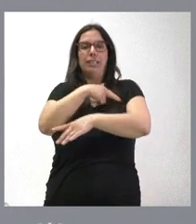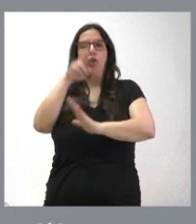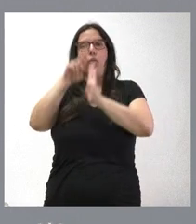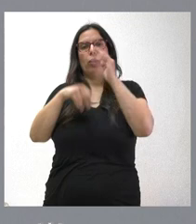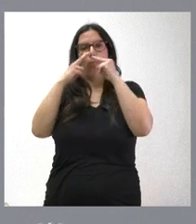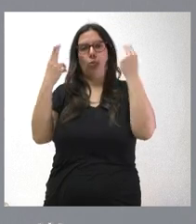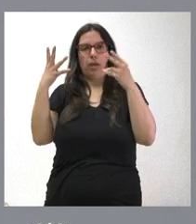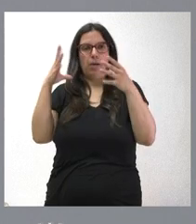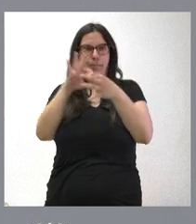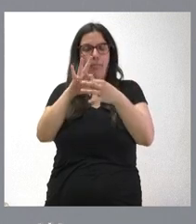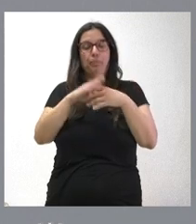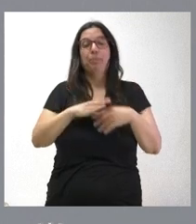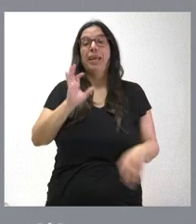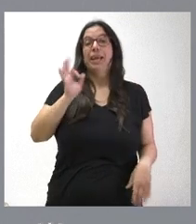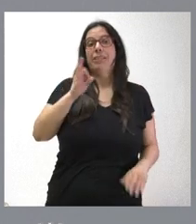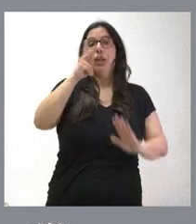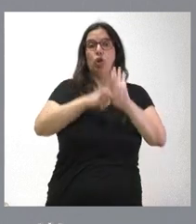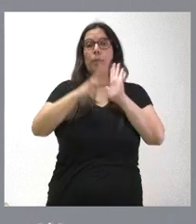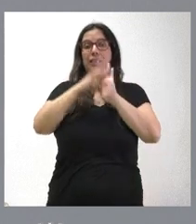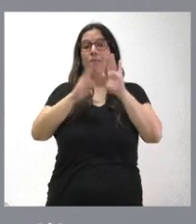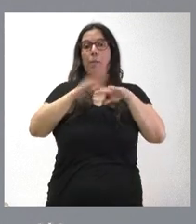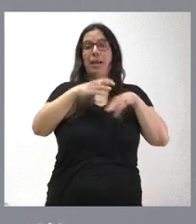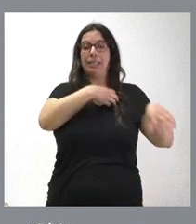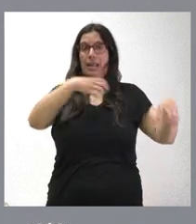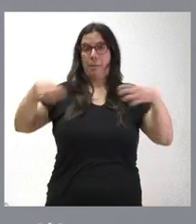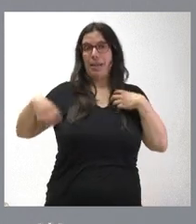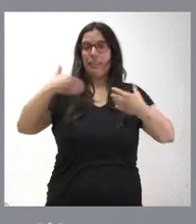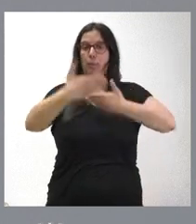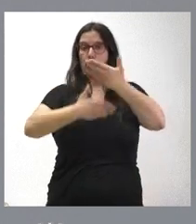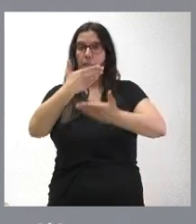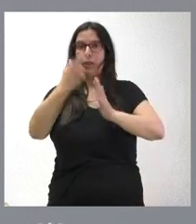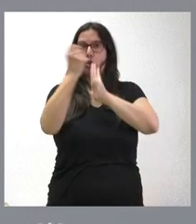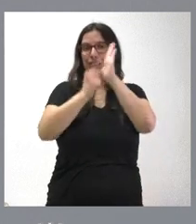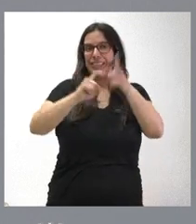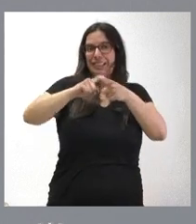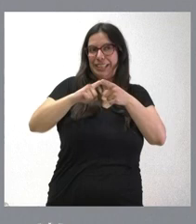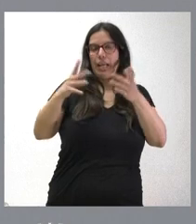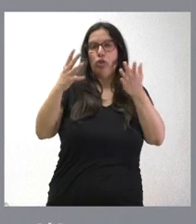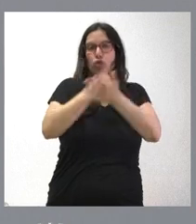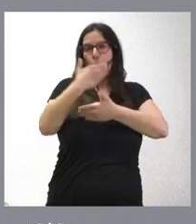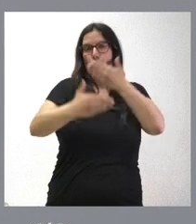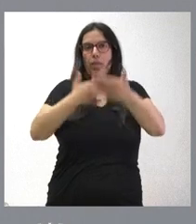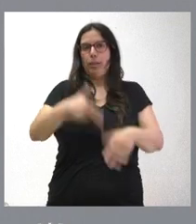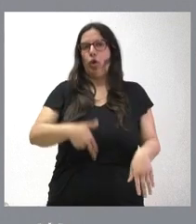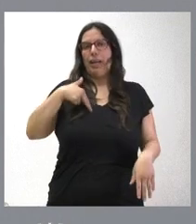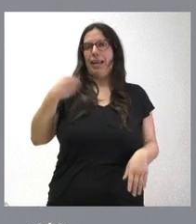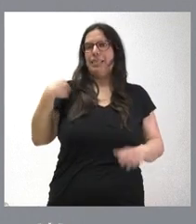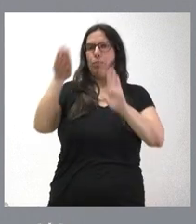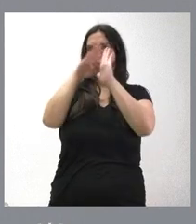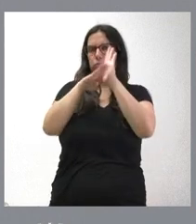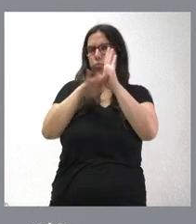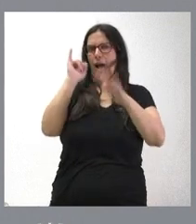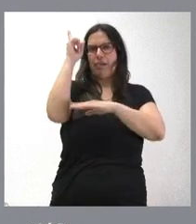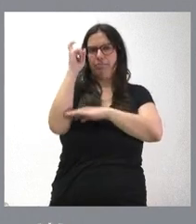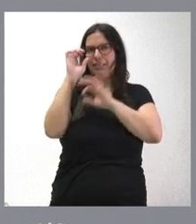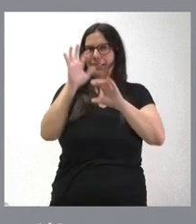es verdad que la normativa de trasplantes y los procedimientos generales en materia sanitaria están ya establecidos pero lo que